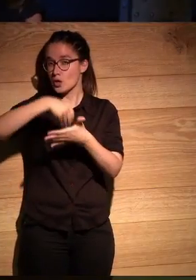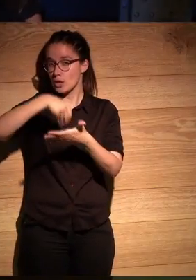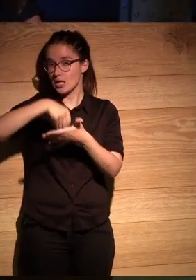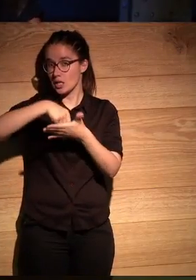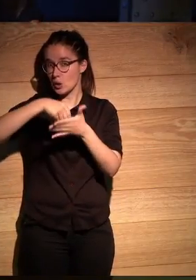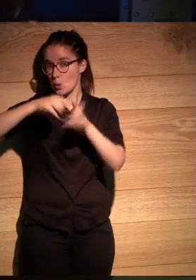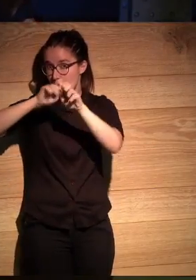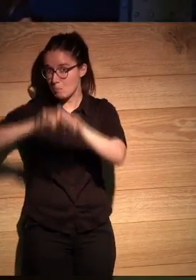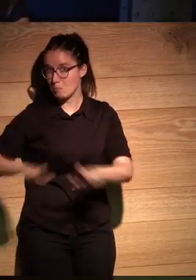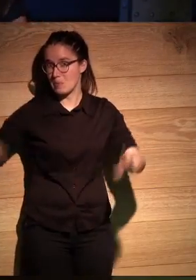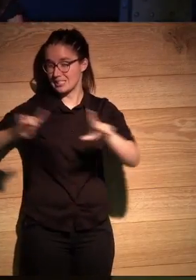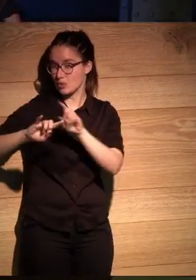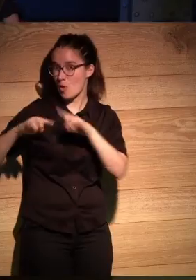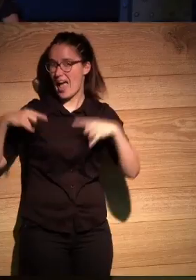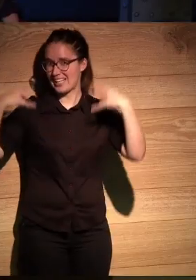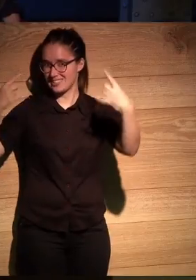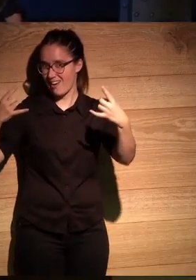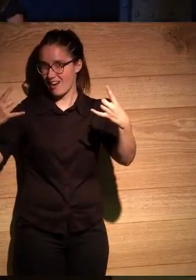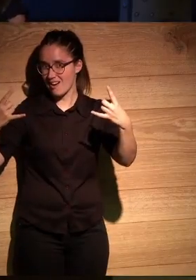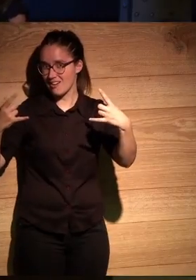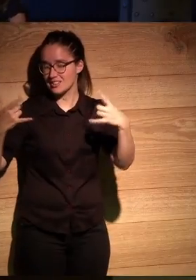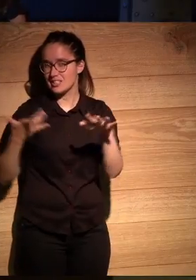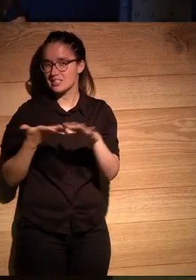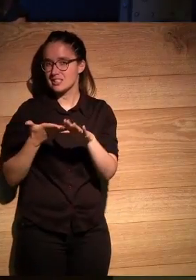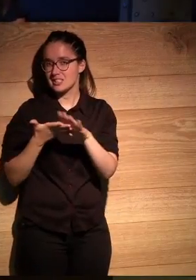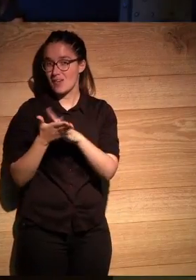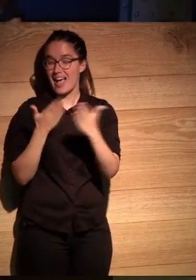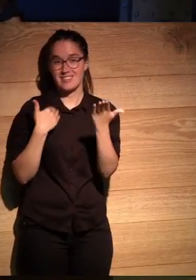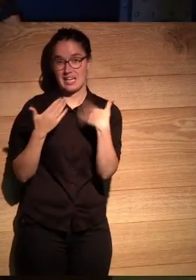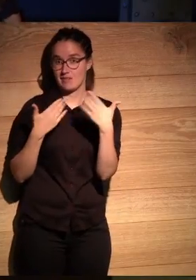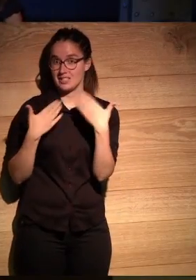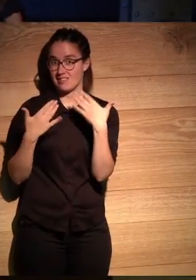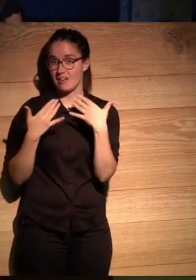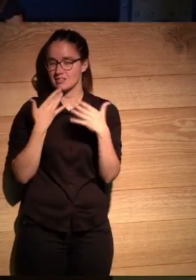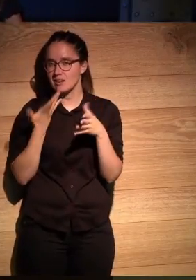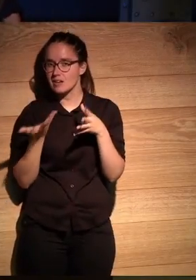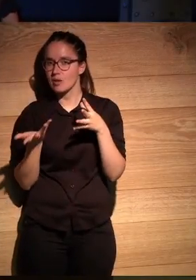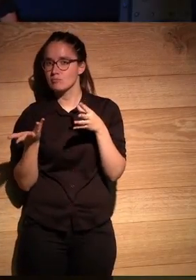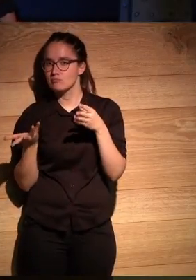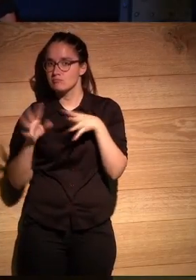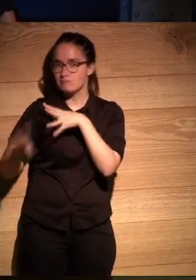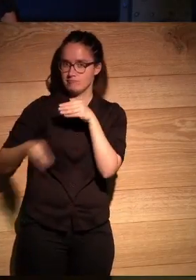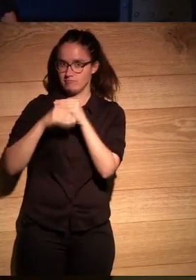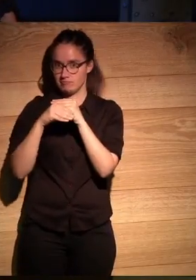expandido que son estas entrevistas que aportan